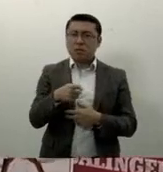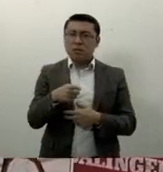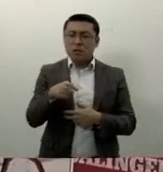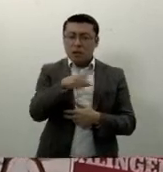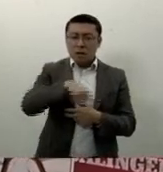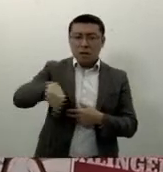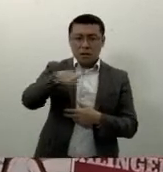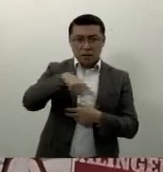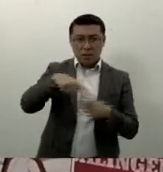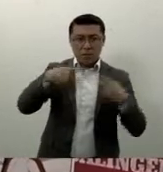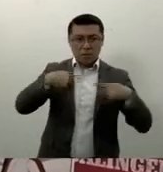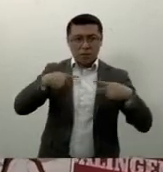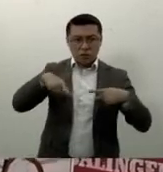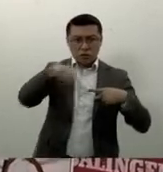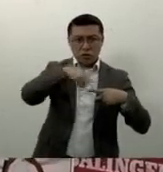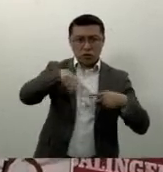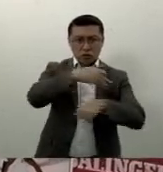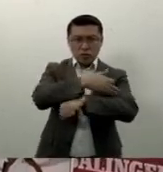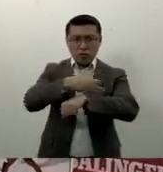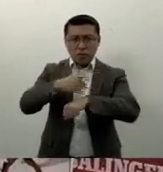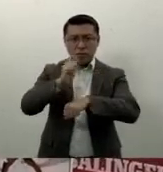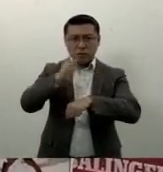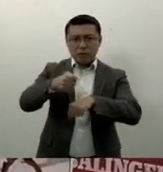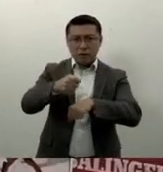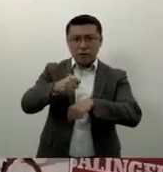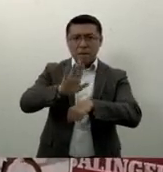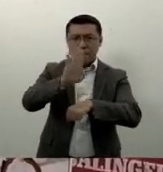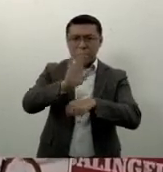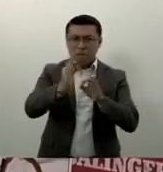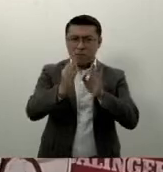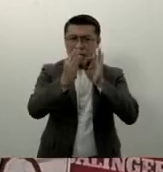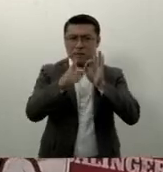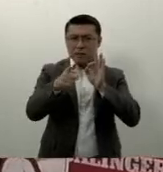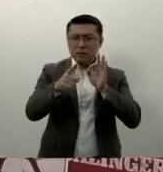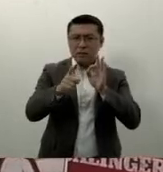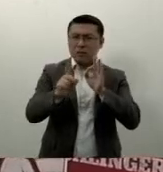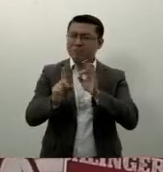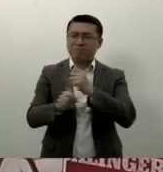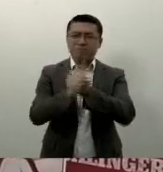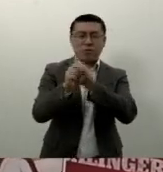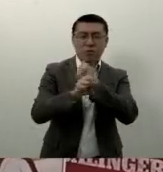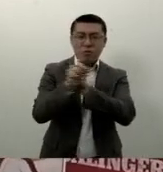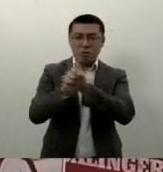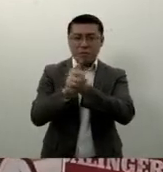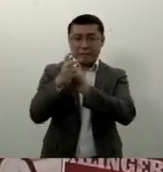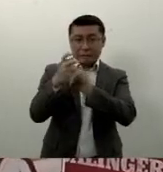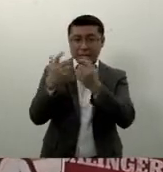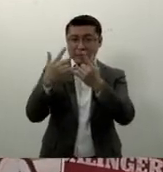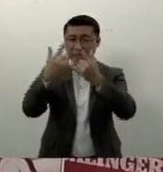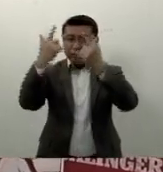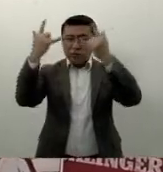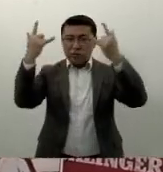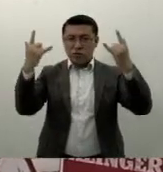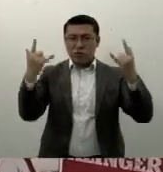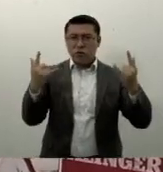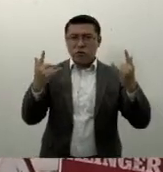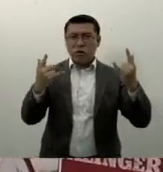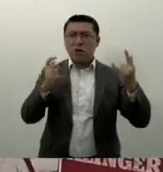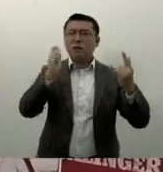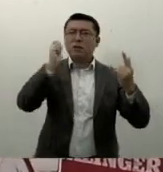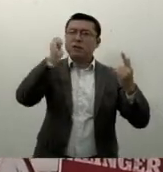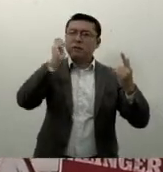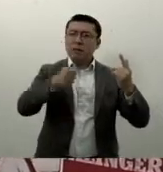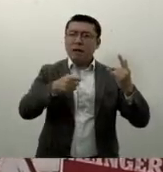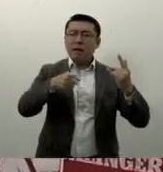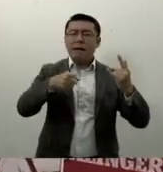deben enfrentarse a lo que les ocurre, pero la novela refleja también sutilmente la